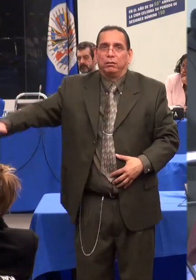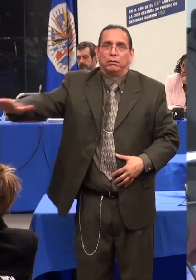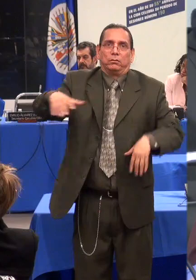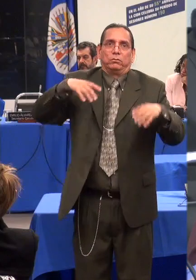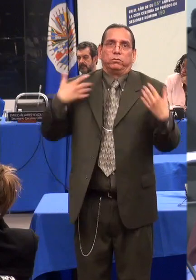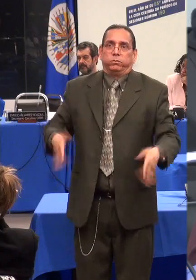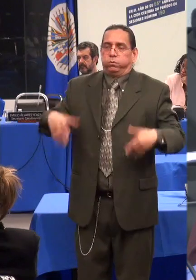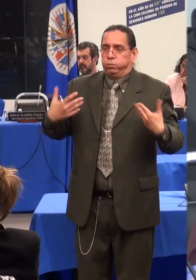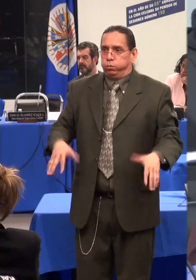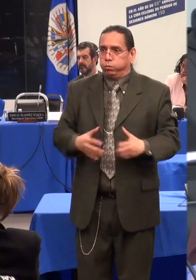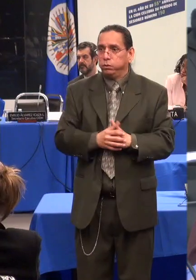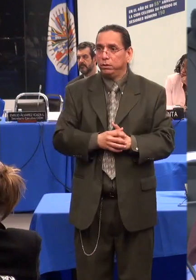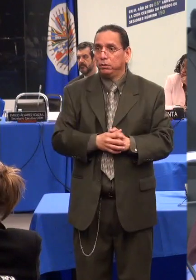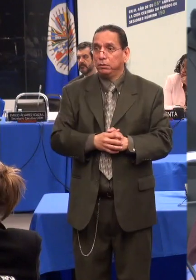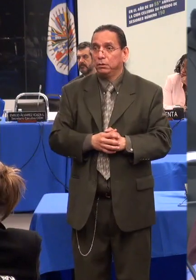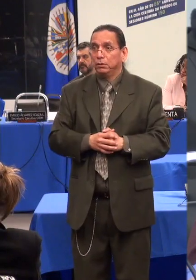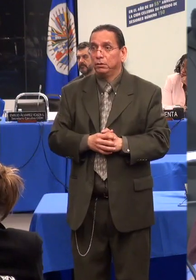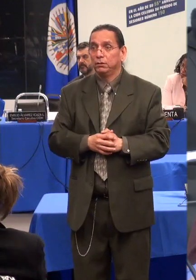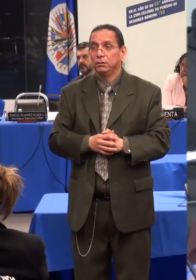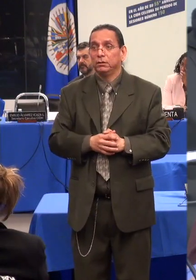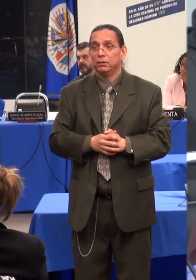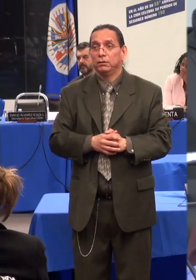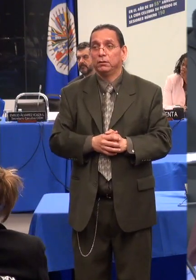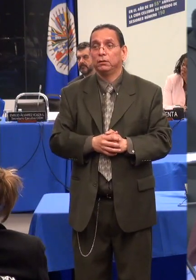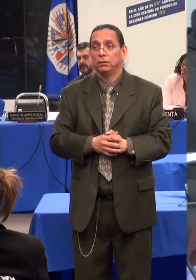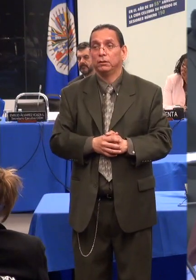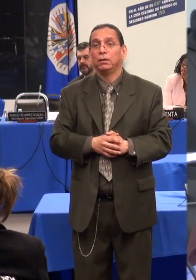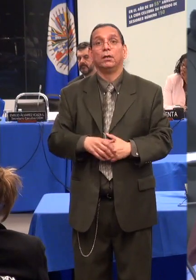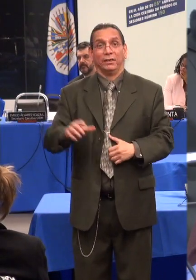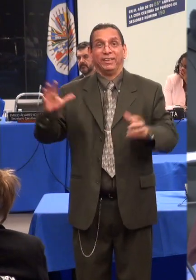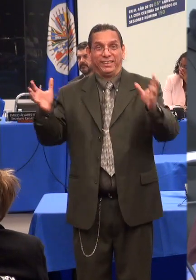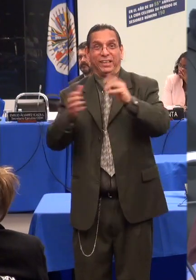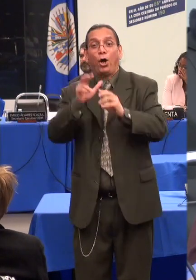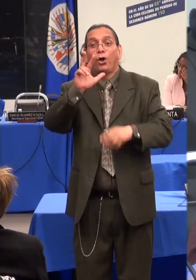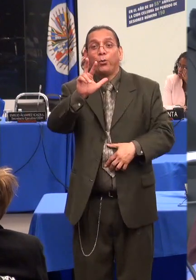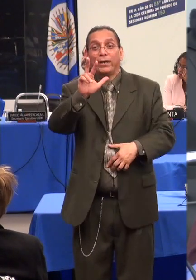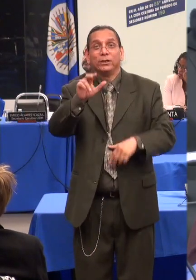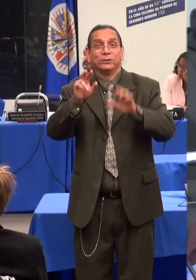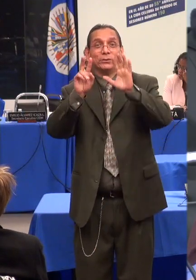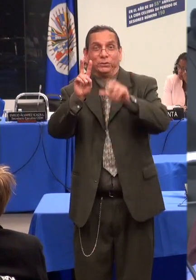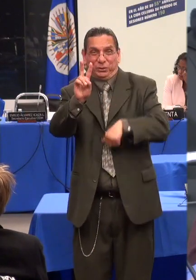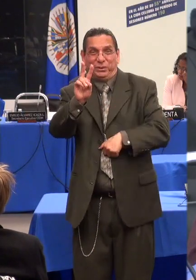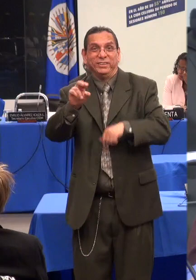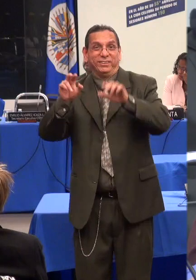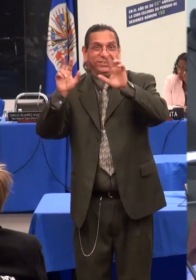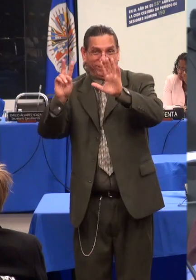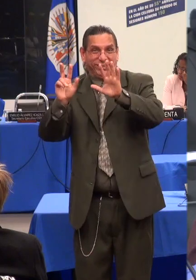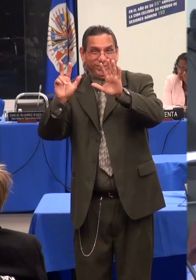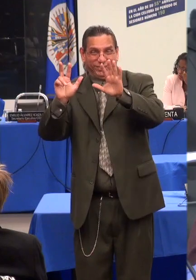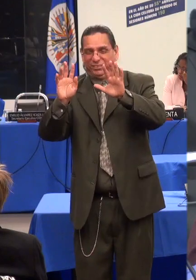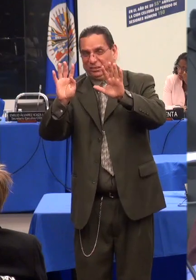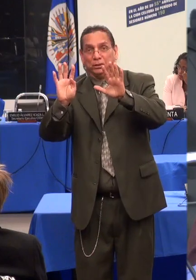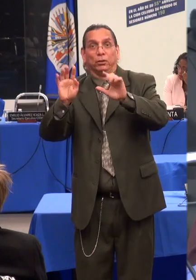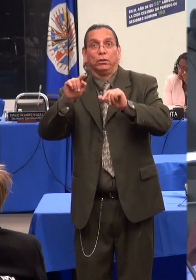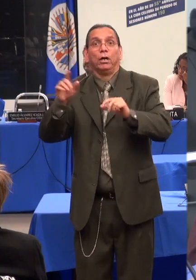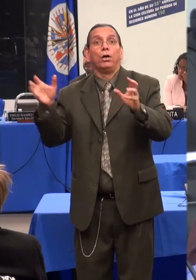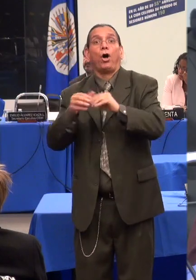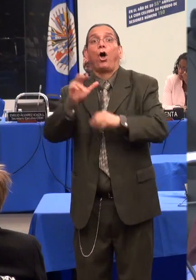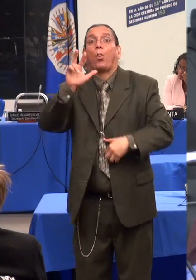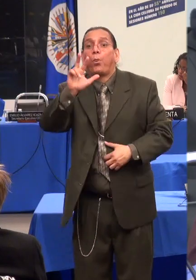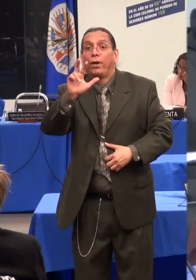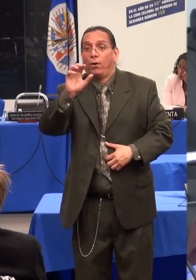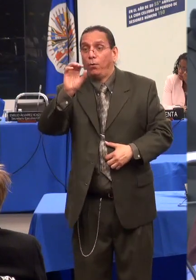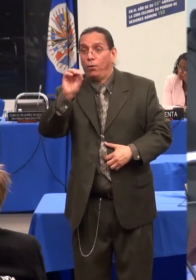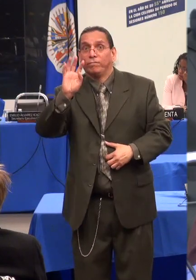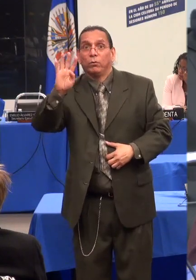en la categorización de la discapacidad hace imposible tener una visión real de la situación en Colombia.